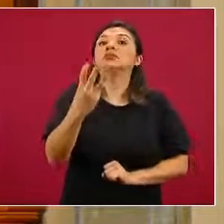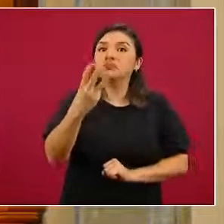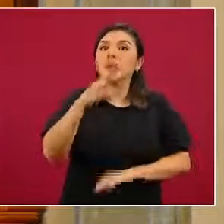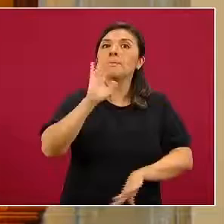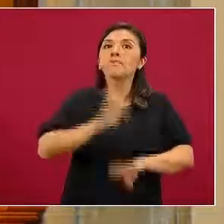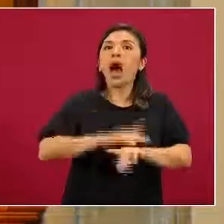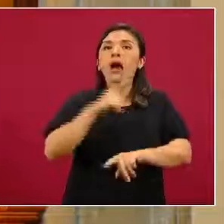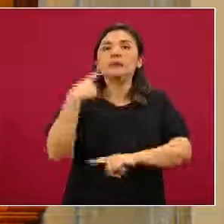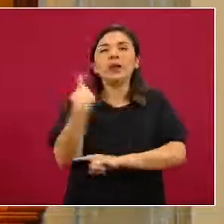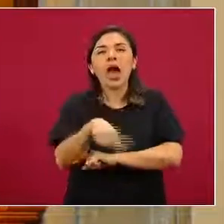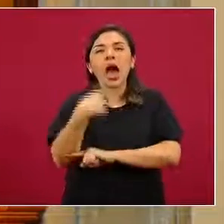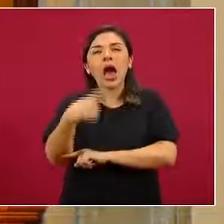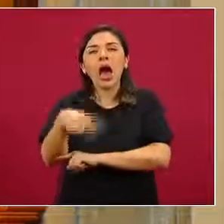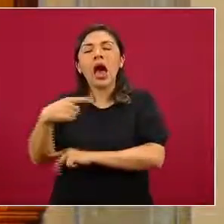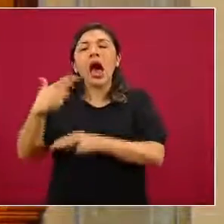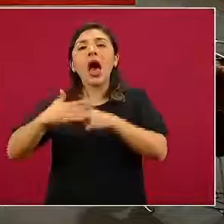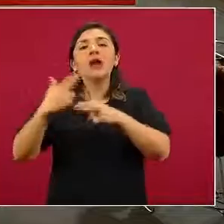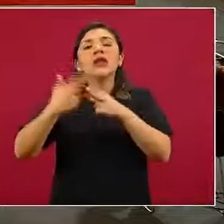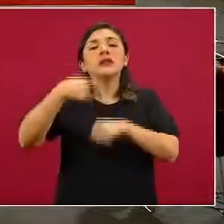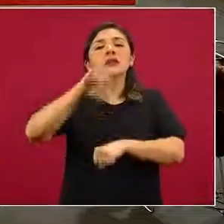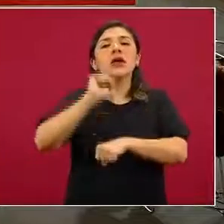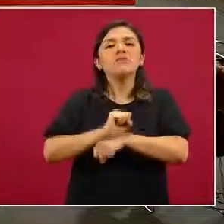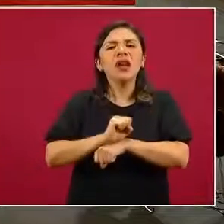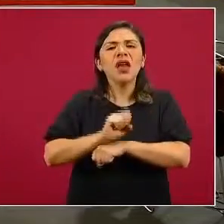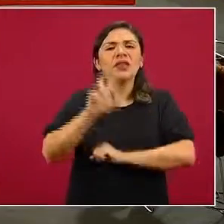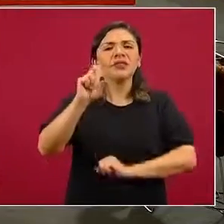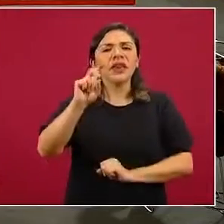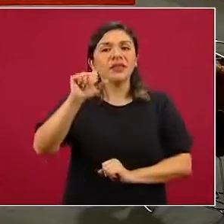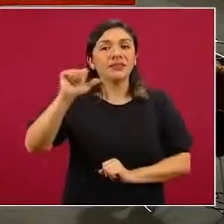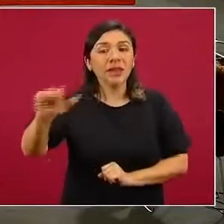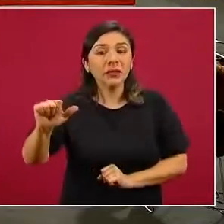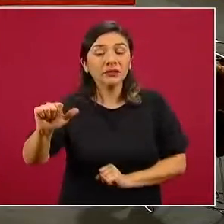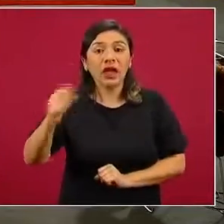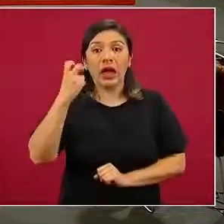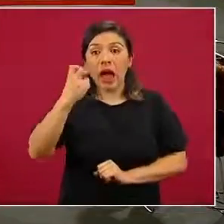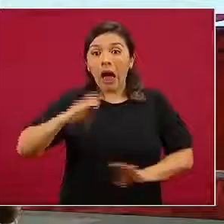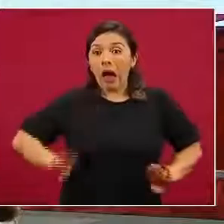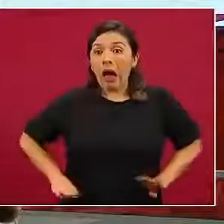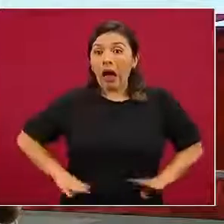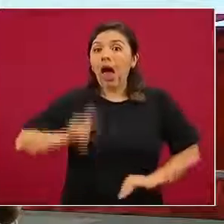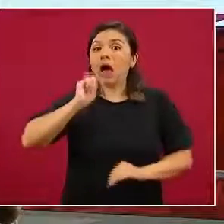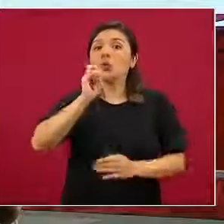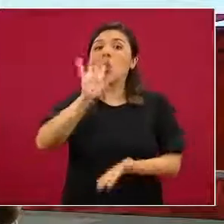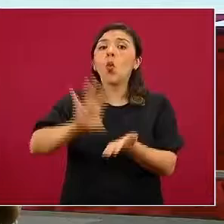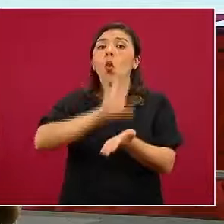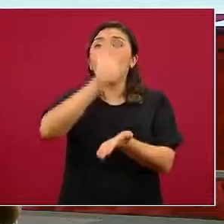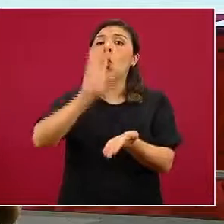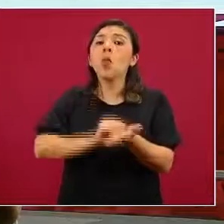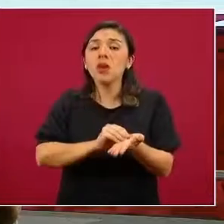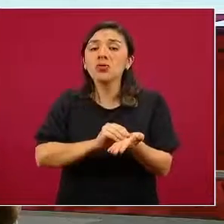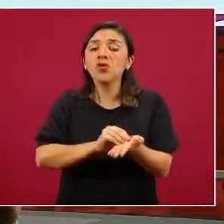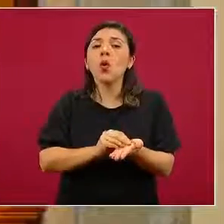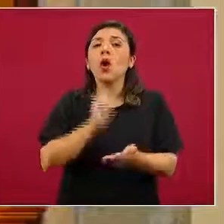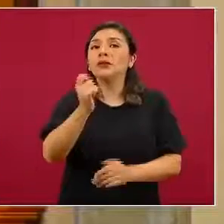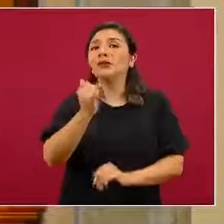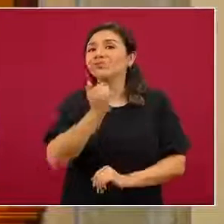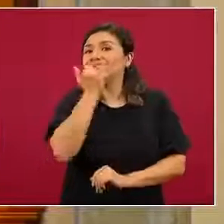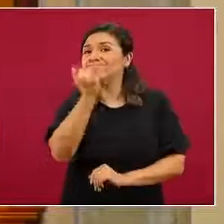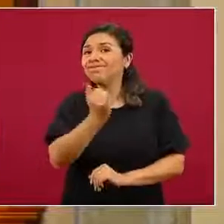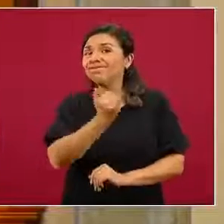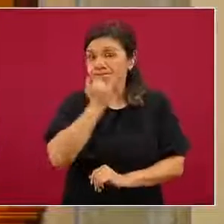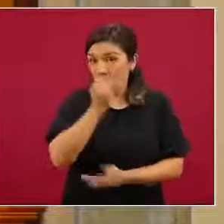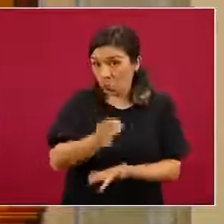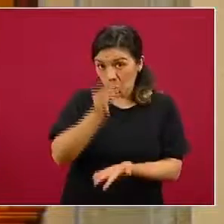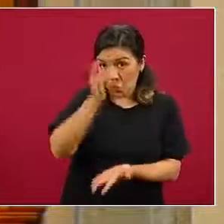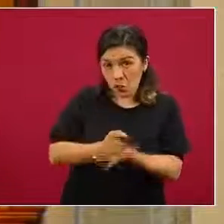prolongó y acentuó hasta la semana 36. Esto es cuando hablamos de la totalidad de casos sospechosos, no